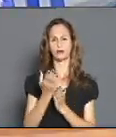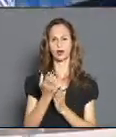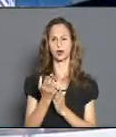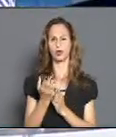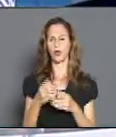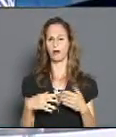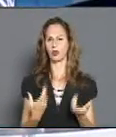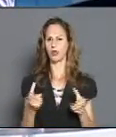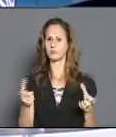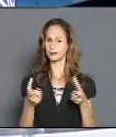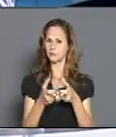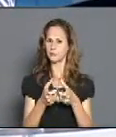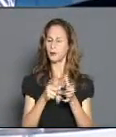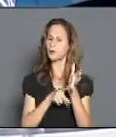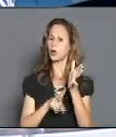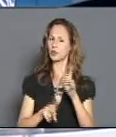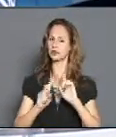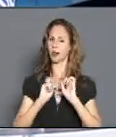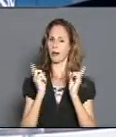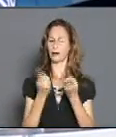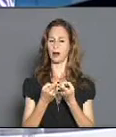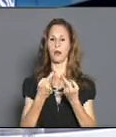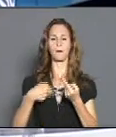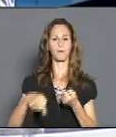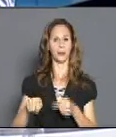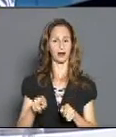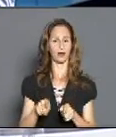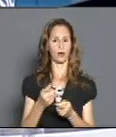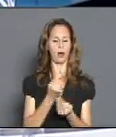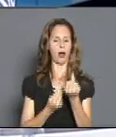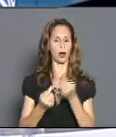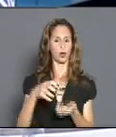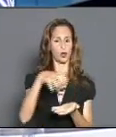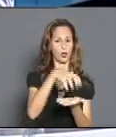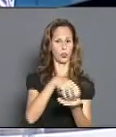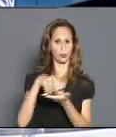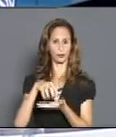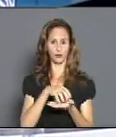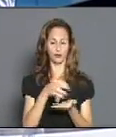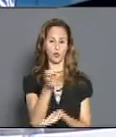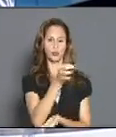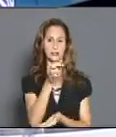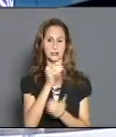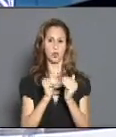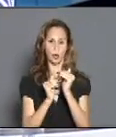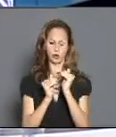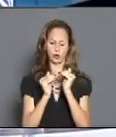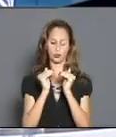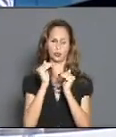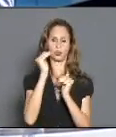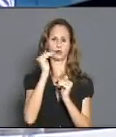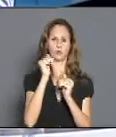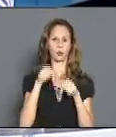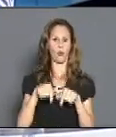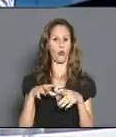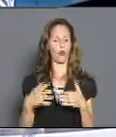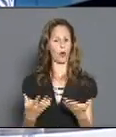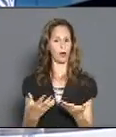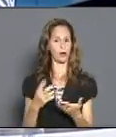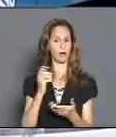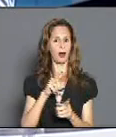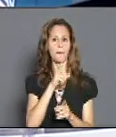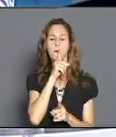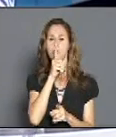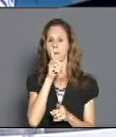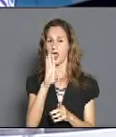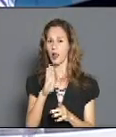debe ser la provincia completamente, pero sí hay algunos territorios que están por encima todavía. El día hoy, tú bien lo dijiste, Vanes